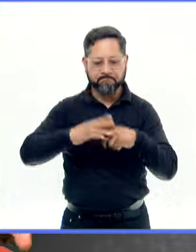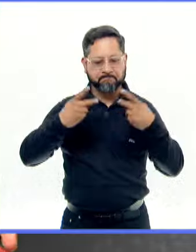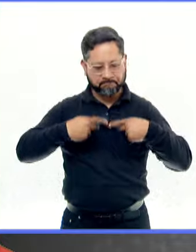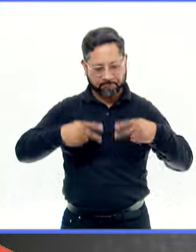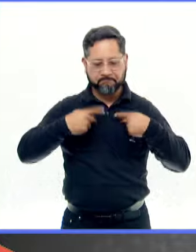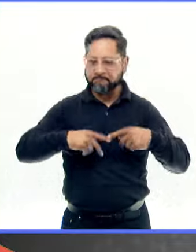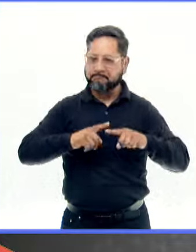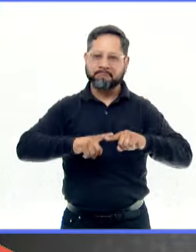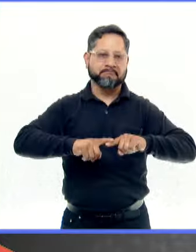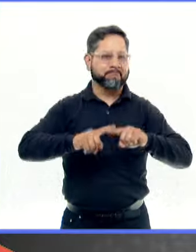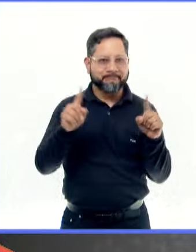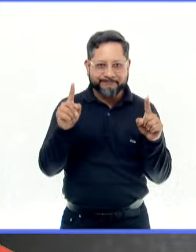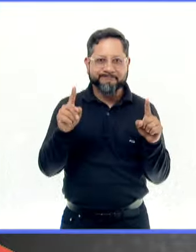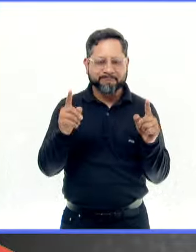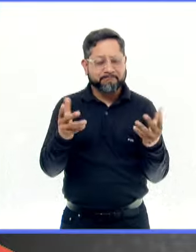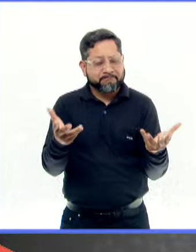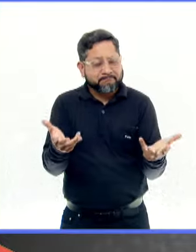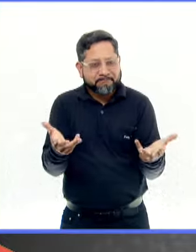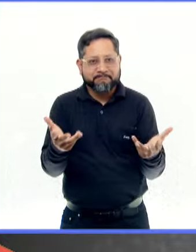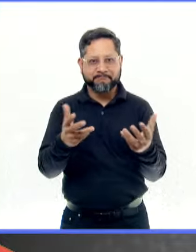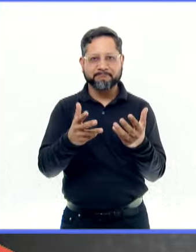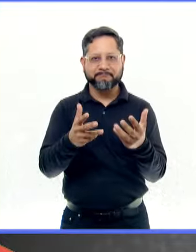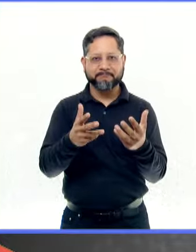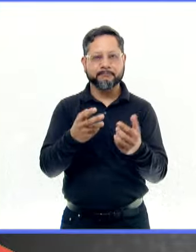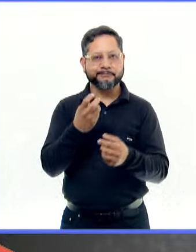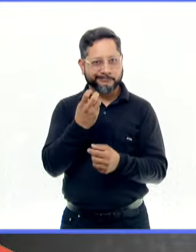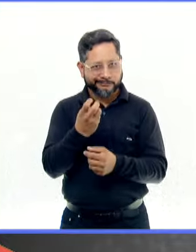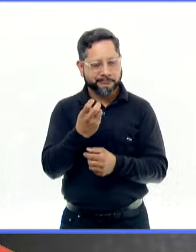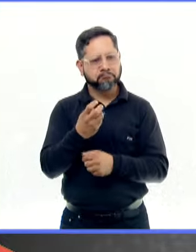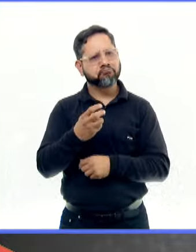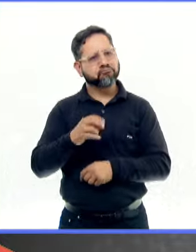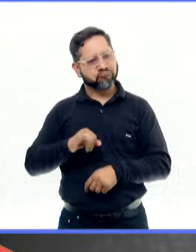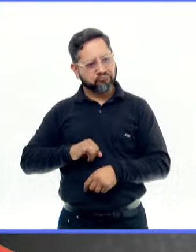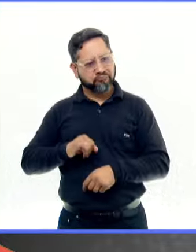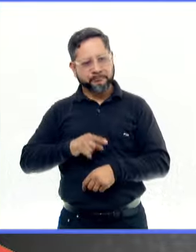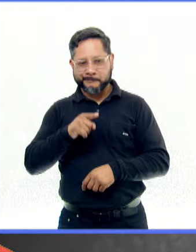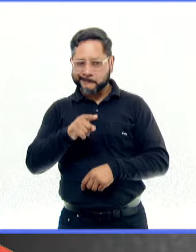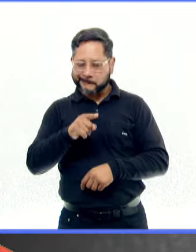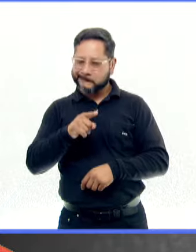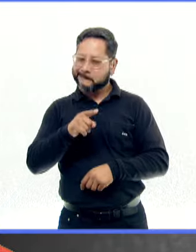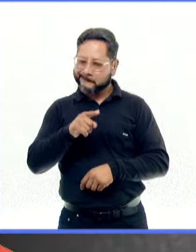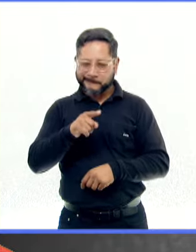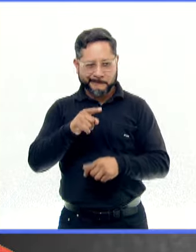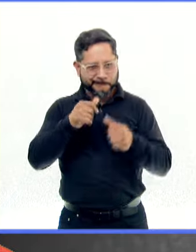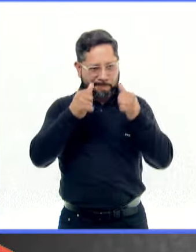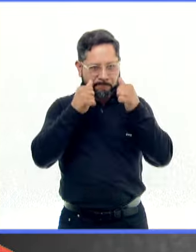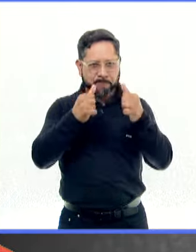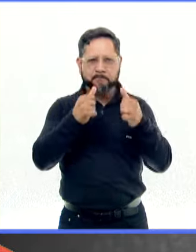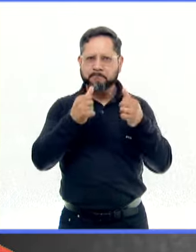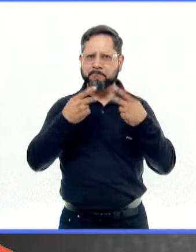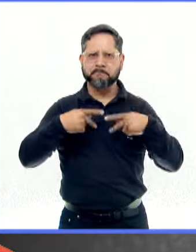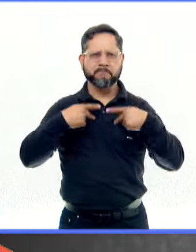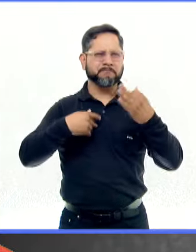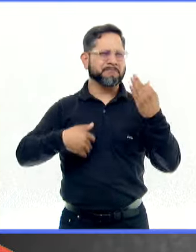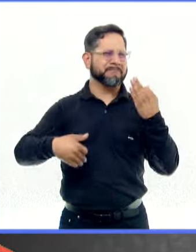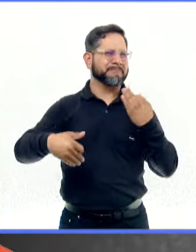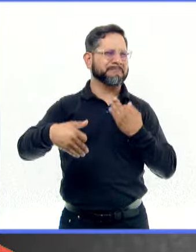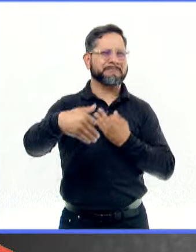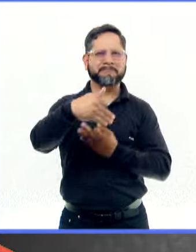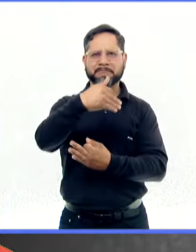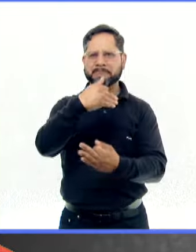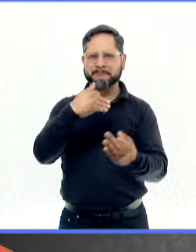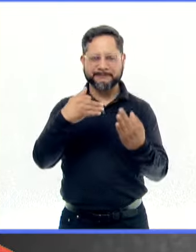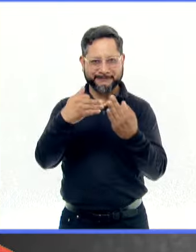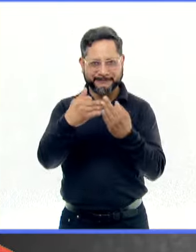diversas. Entonces, creo que es un reto muy interesante, ¿no? Para para toda la sociedad. O sea, yo creo que